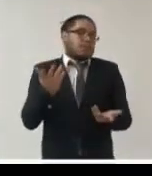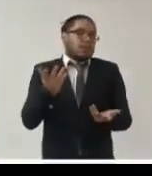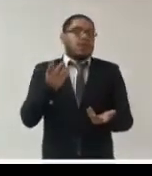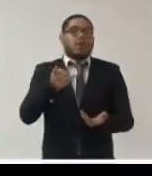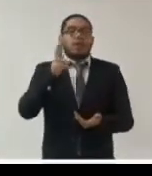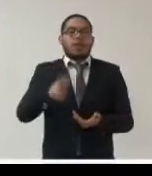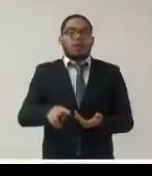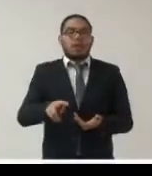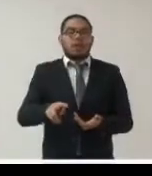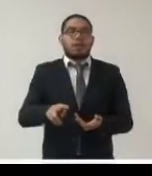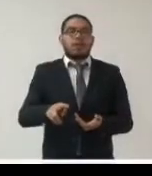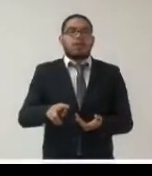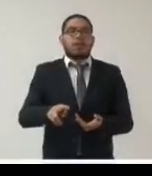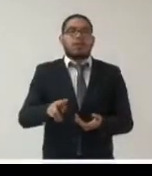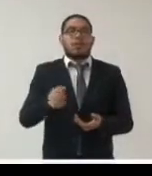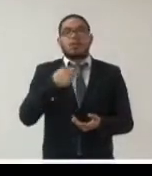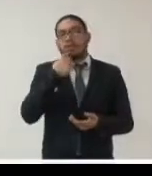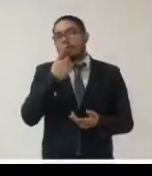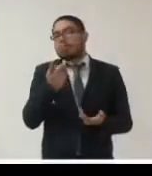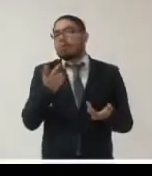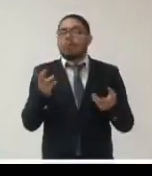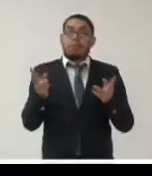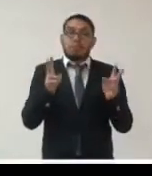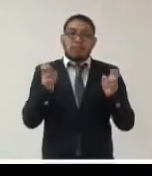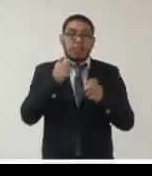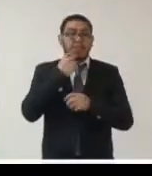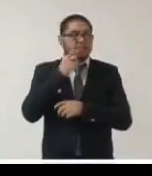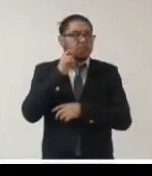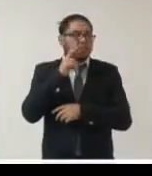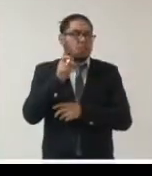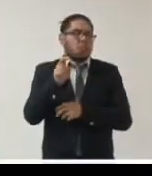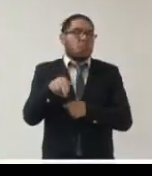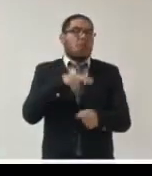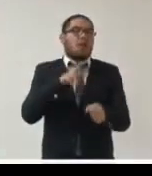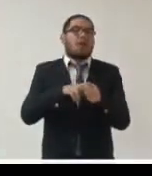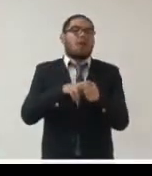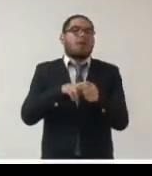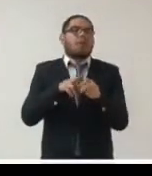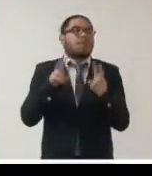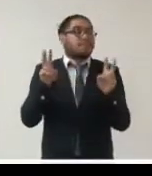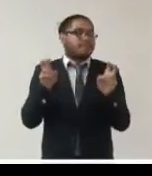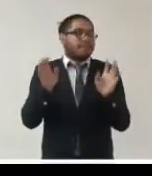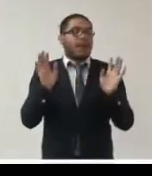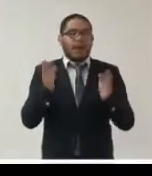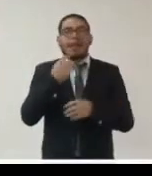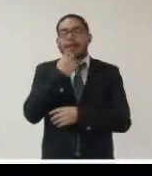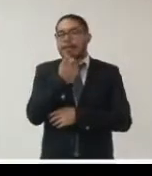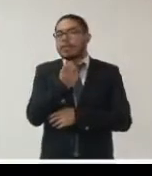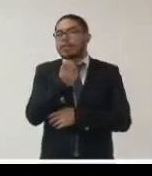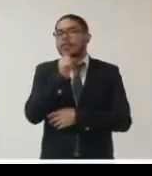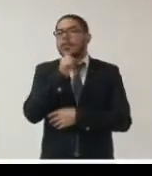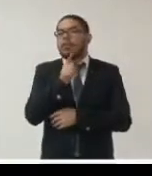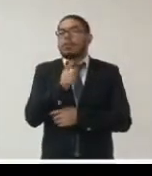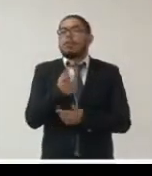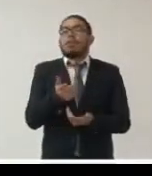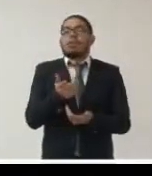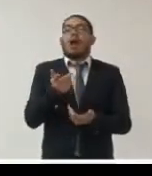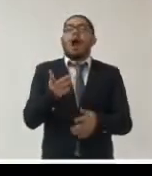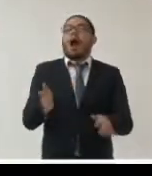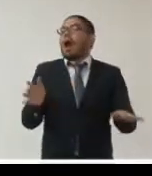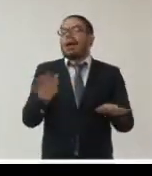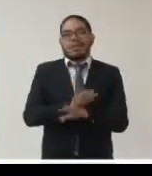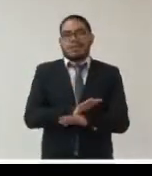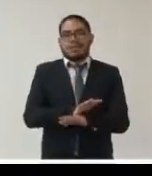reales de lo que nos han dicho será la nueva normalidad sabemos que nuestro futuro por supuesto ya cambió